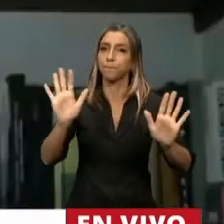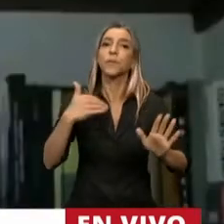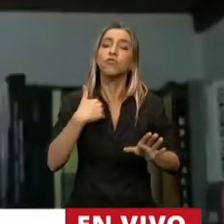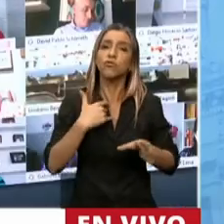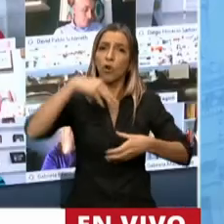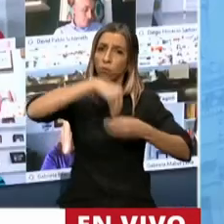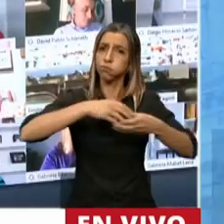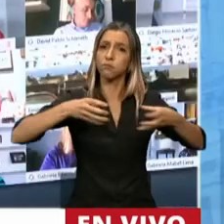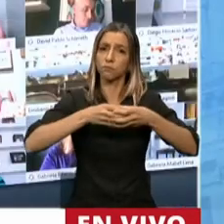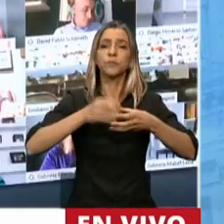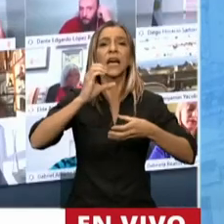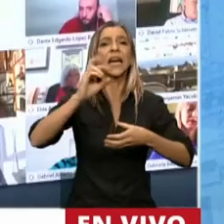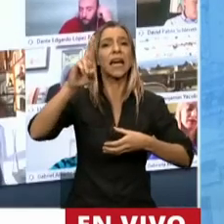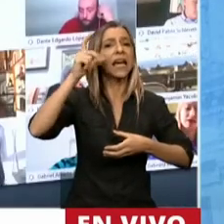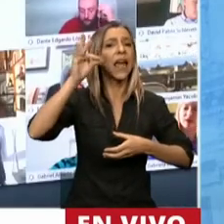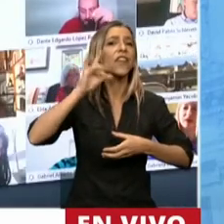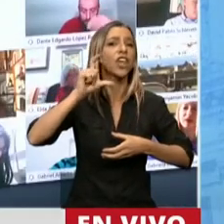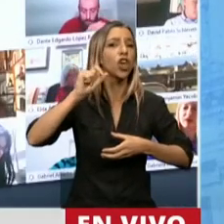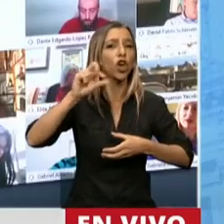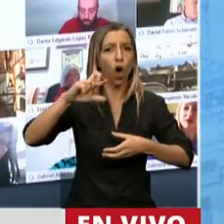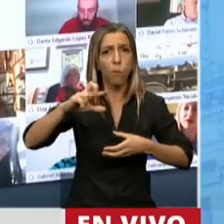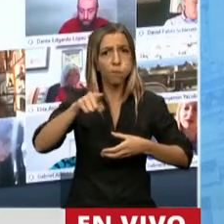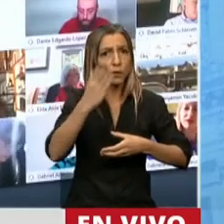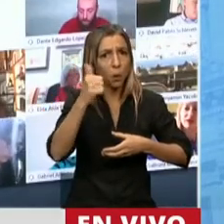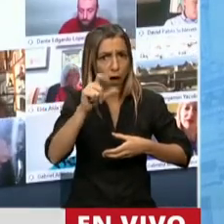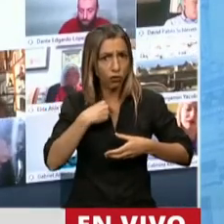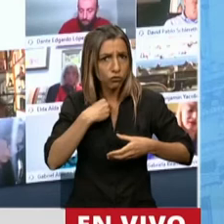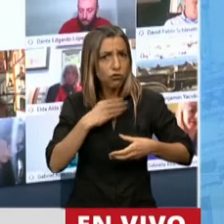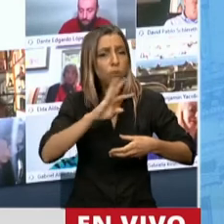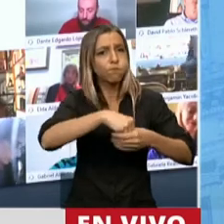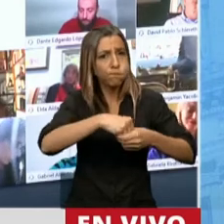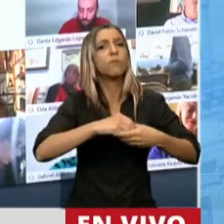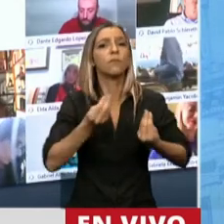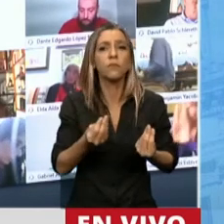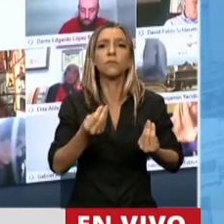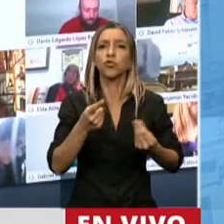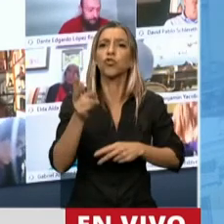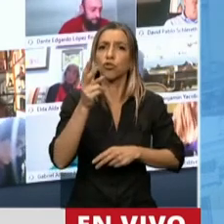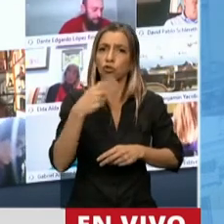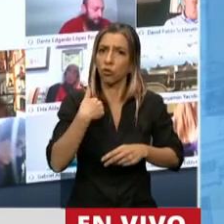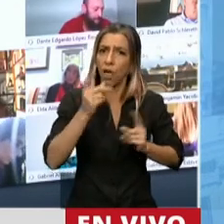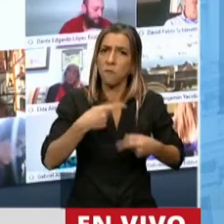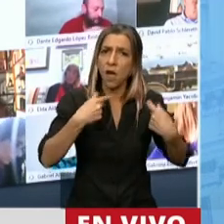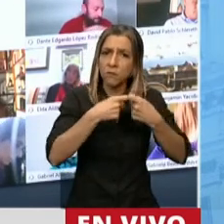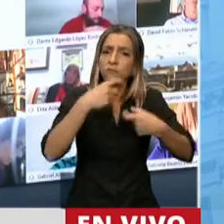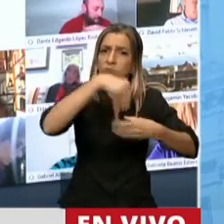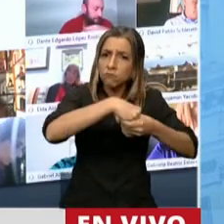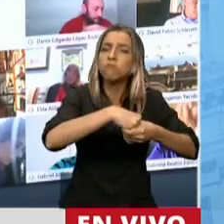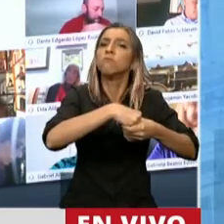movimiento cooperativo, y la amenaza es hacer desaparecer justamente